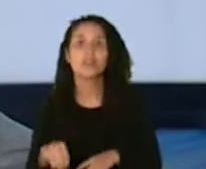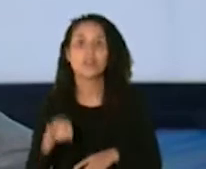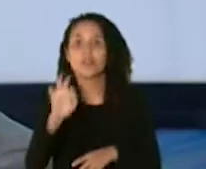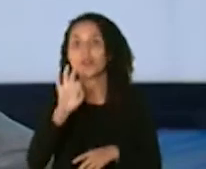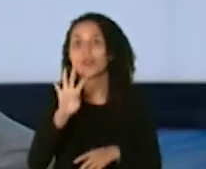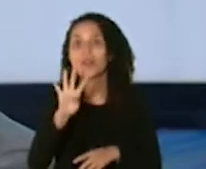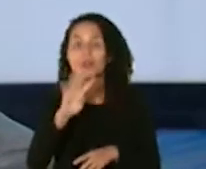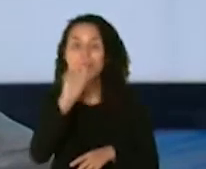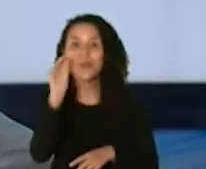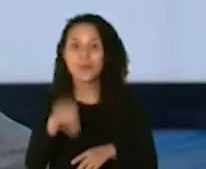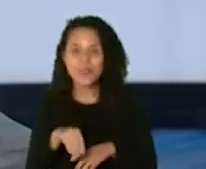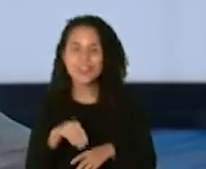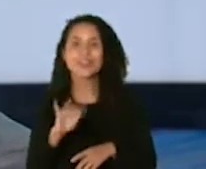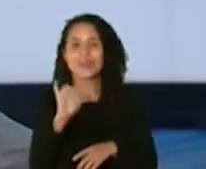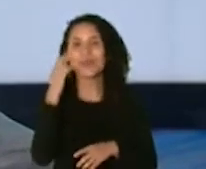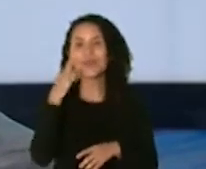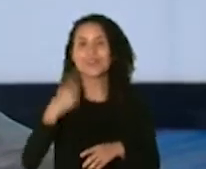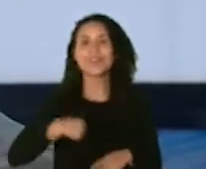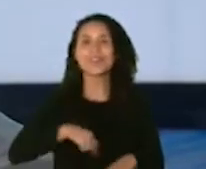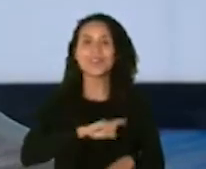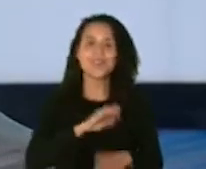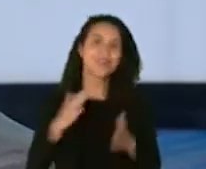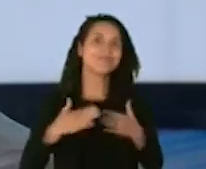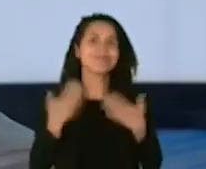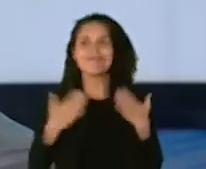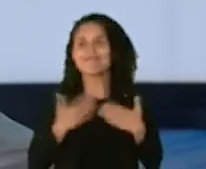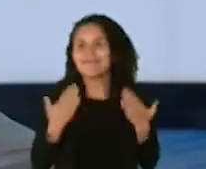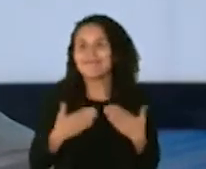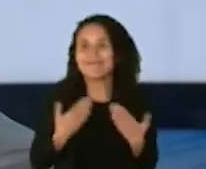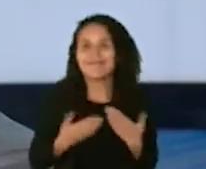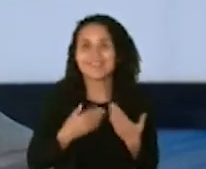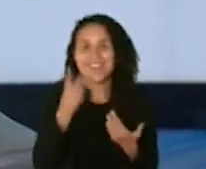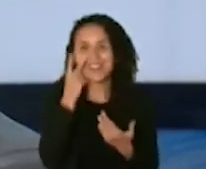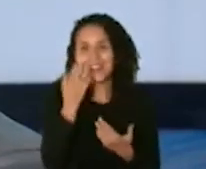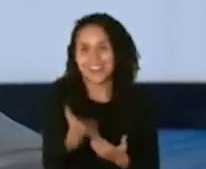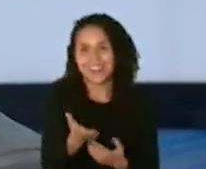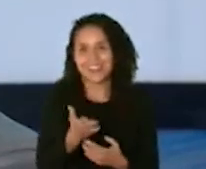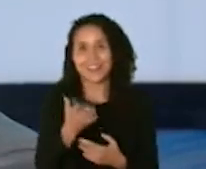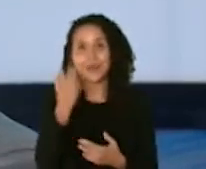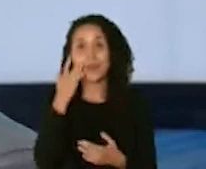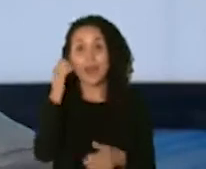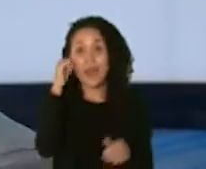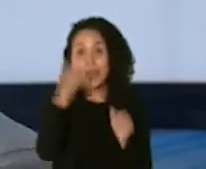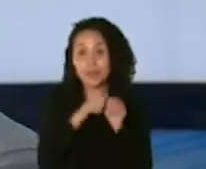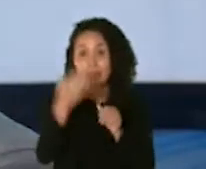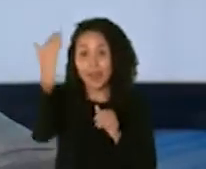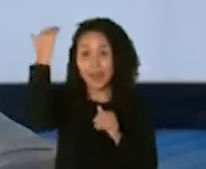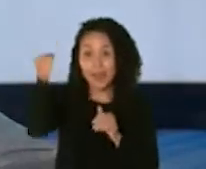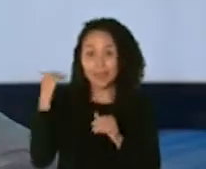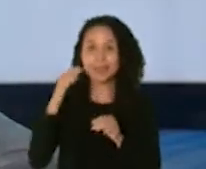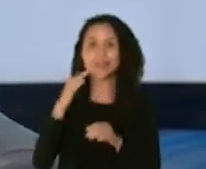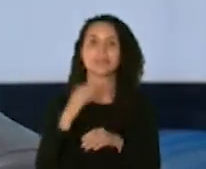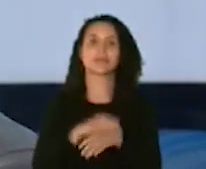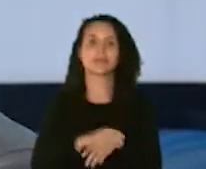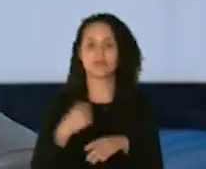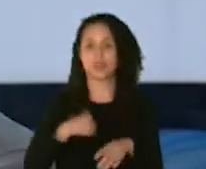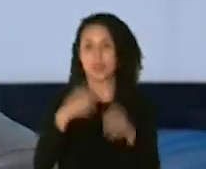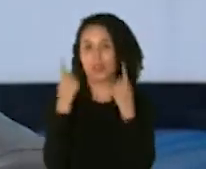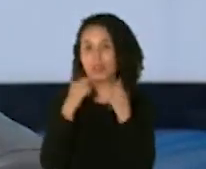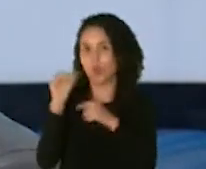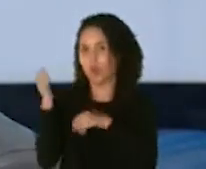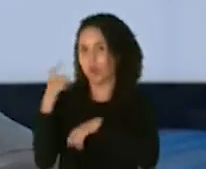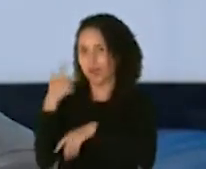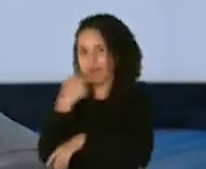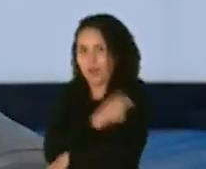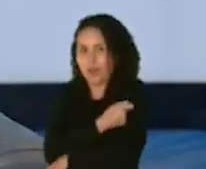definitivamente por eso es que nosotros estamos tan contentos de ver esto porque recordamos que en el pasado hemos tratado de hacer otras vacunas